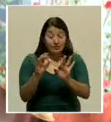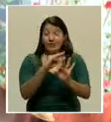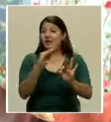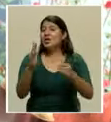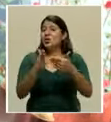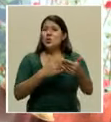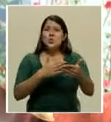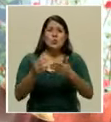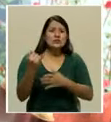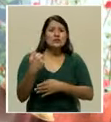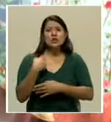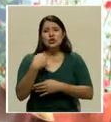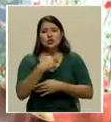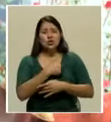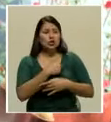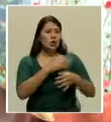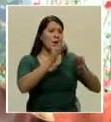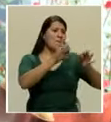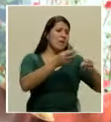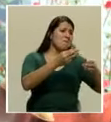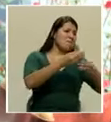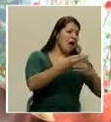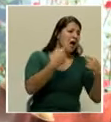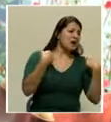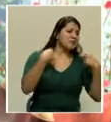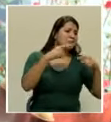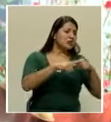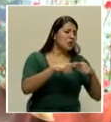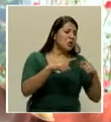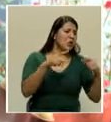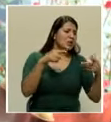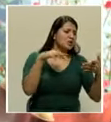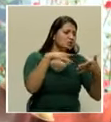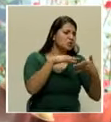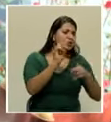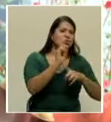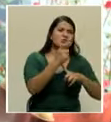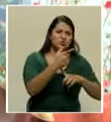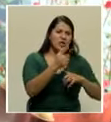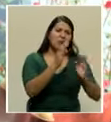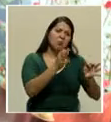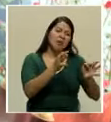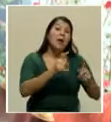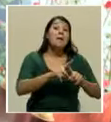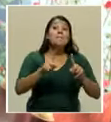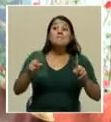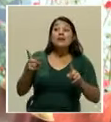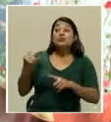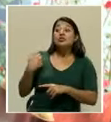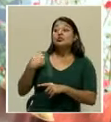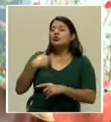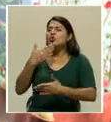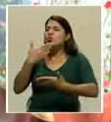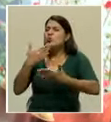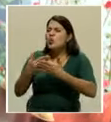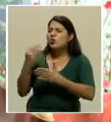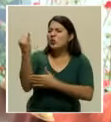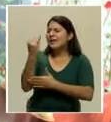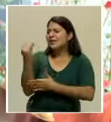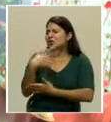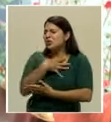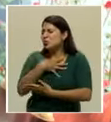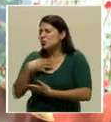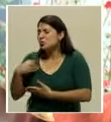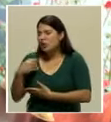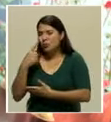de si íbamos bien en matemática, en español o en estudios sociales, si éramos buenos artistas o teníamos pasión por lo que hacíamos, teníamos